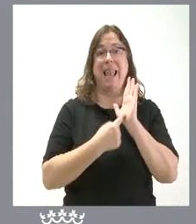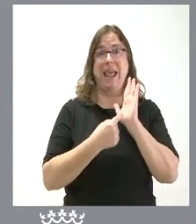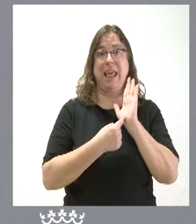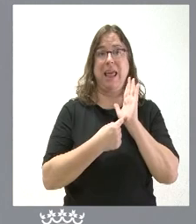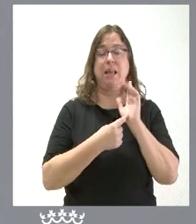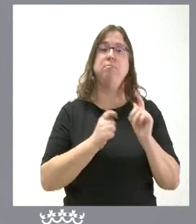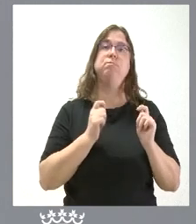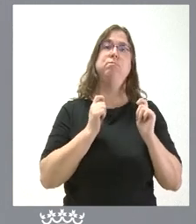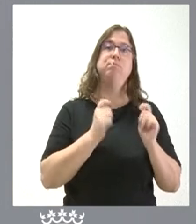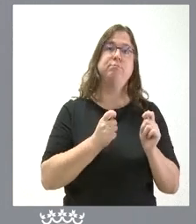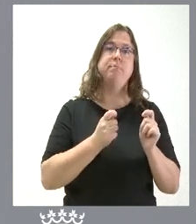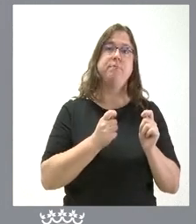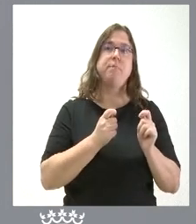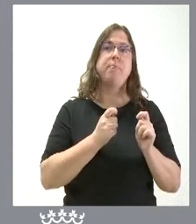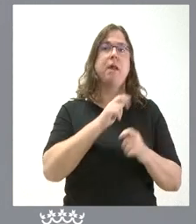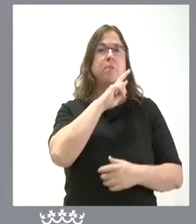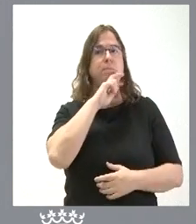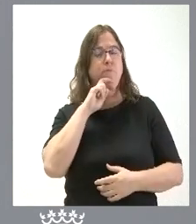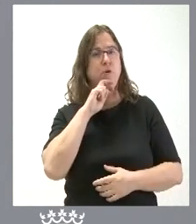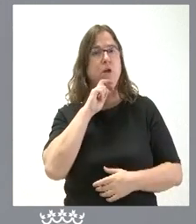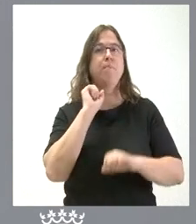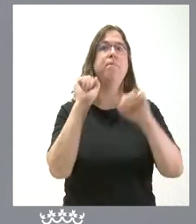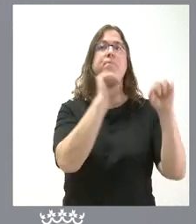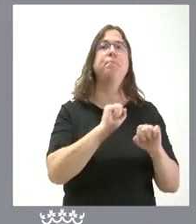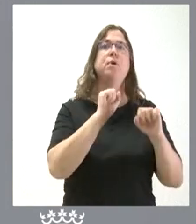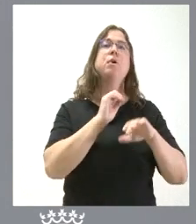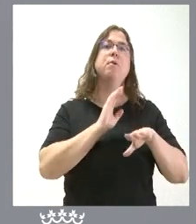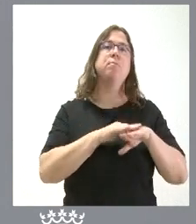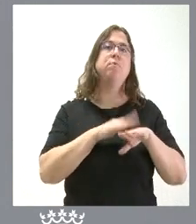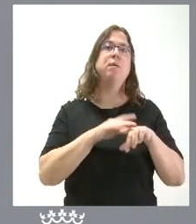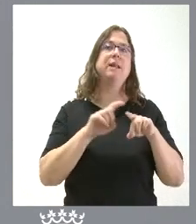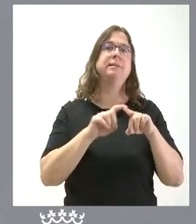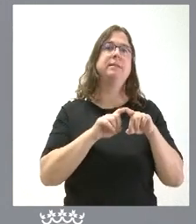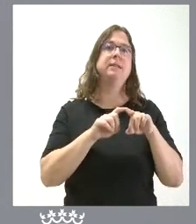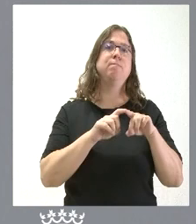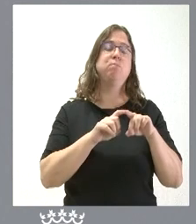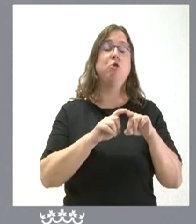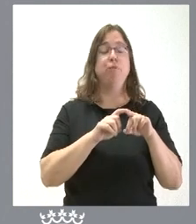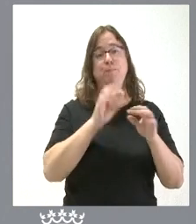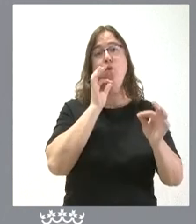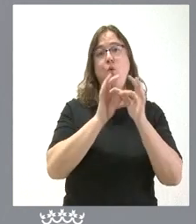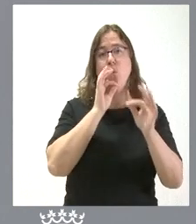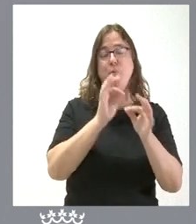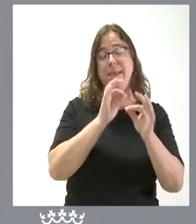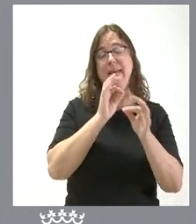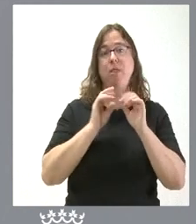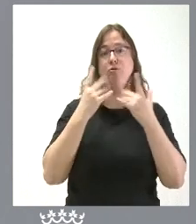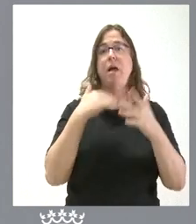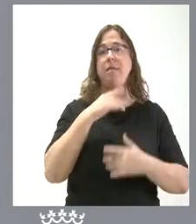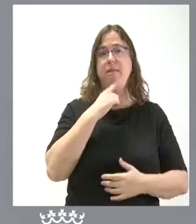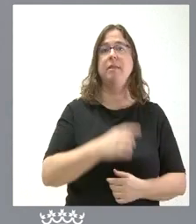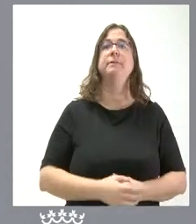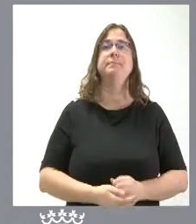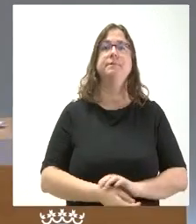establezca esta reserva esta protección para este tipo de producciones como son los viñedos que usted señalaba en su intervención